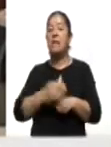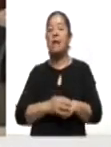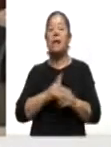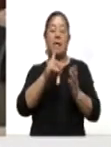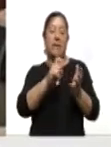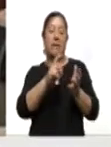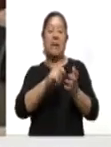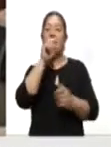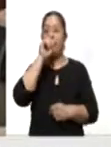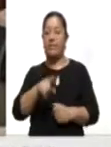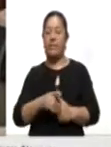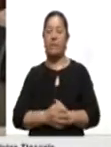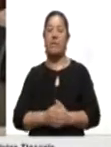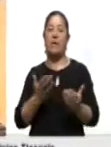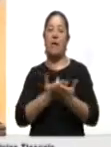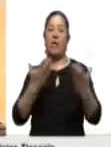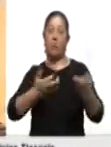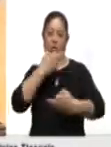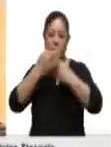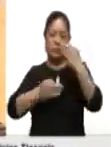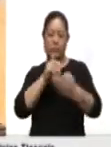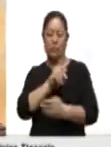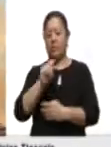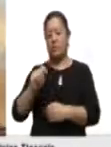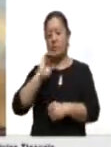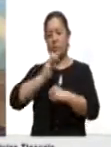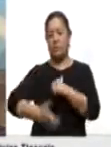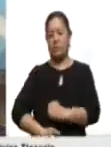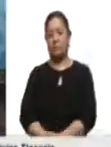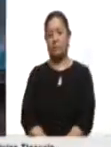antibacterial. Para Ahora Noticias, Lorena Temolsi.